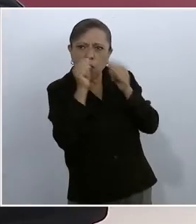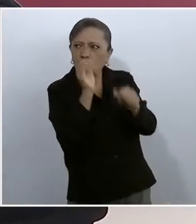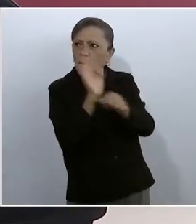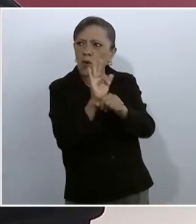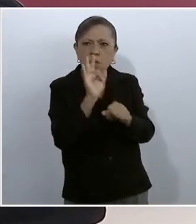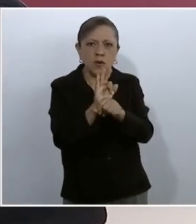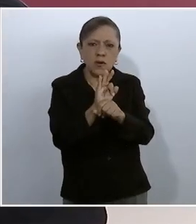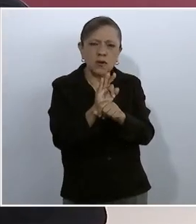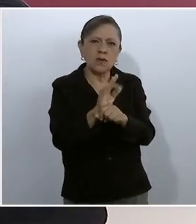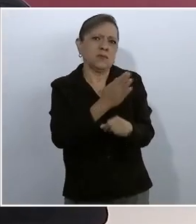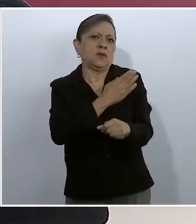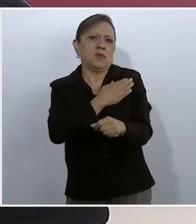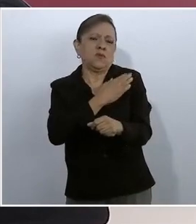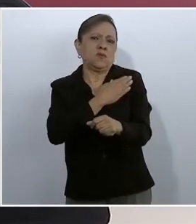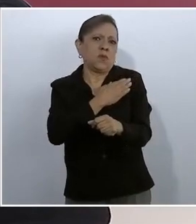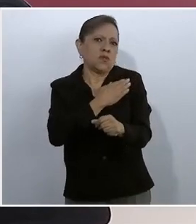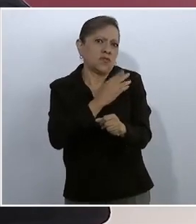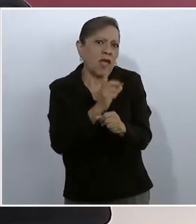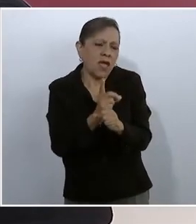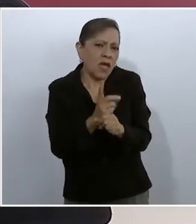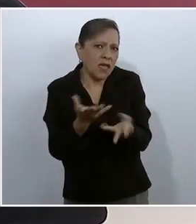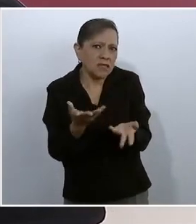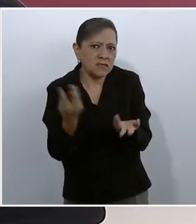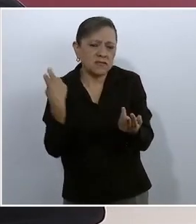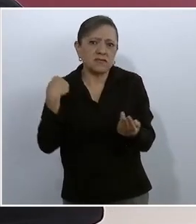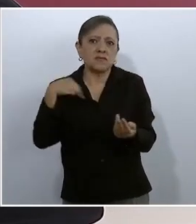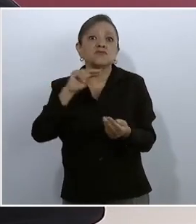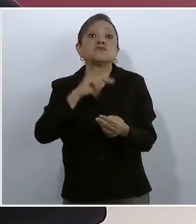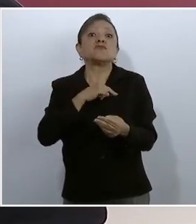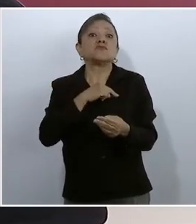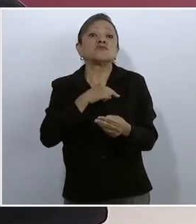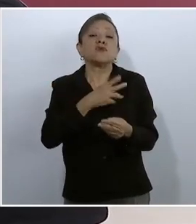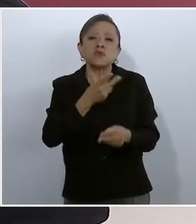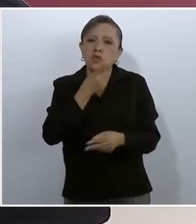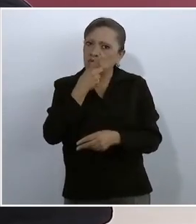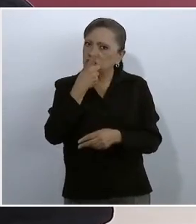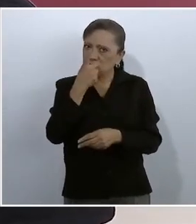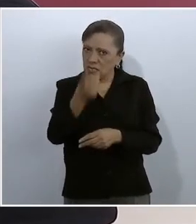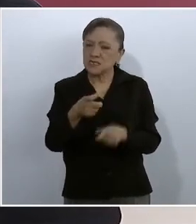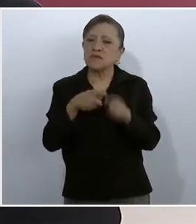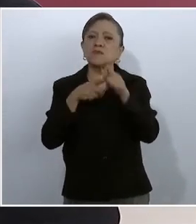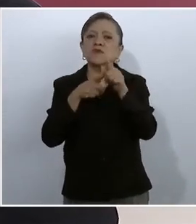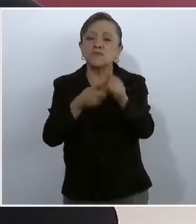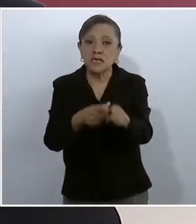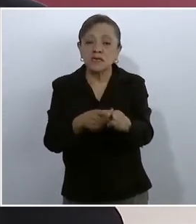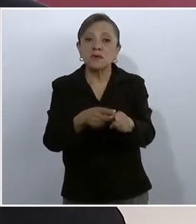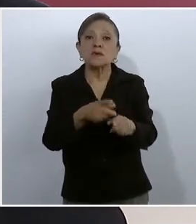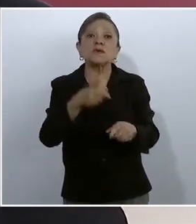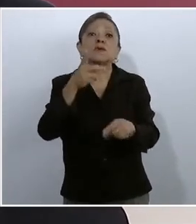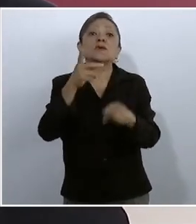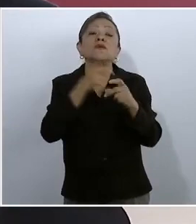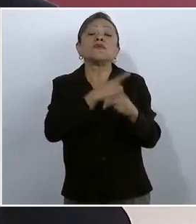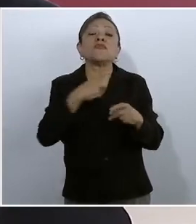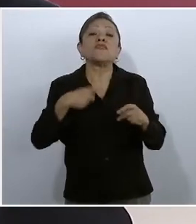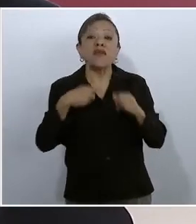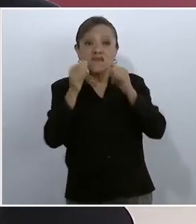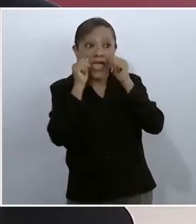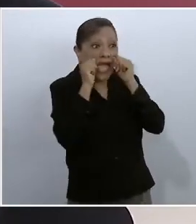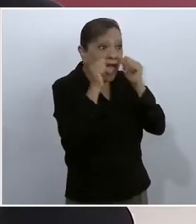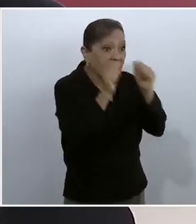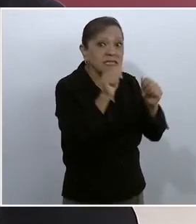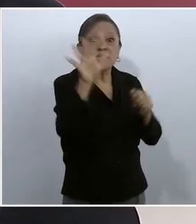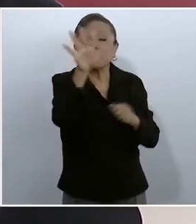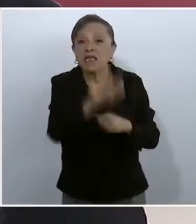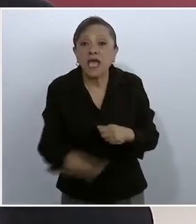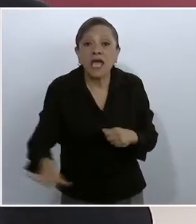por bondad, nosotros sostenemos que hay que atender a todos, hay que escuchar a todos,